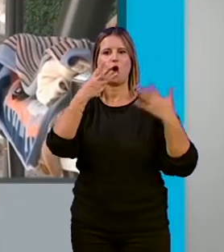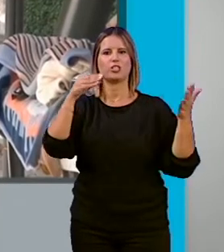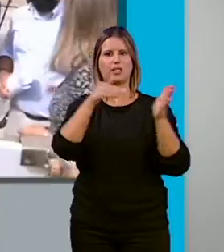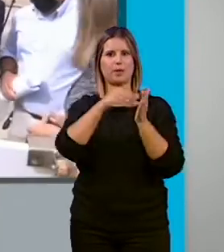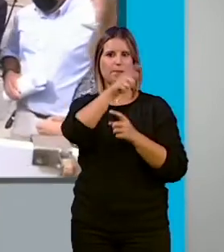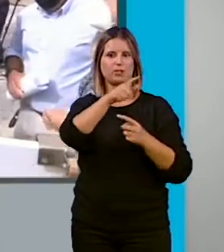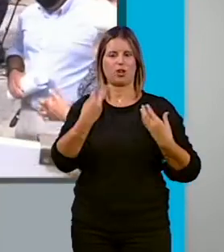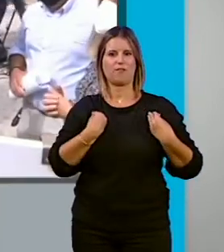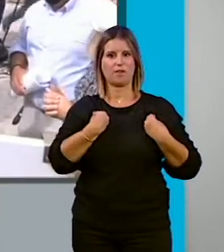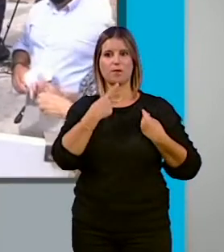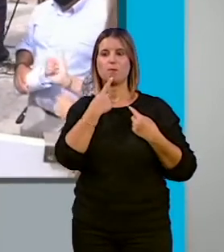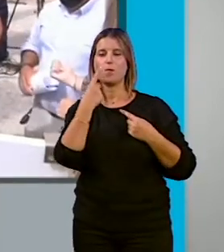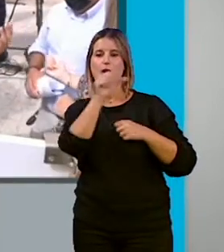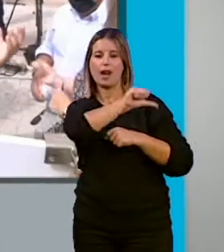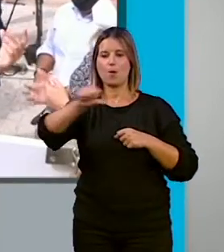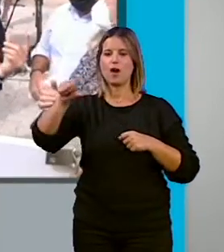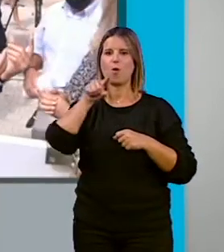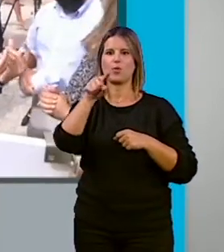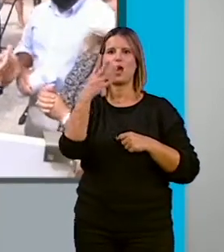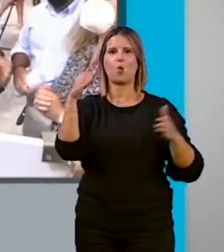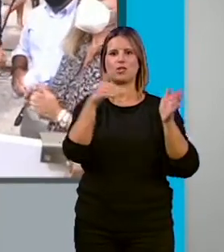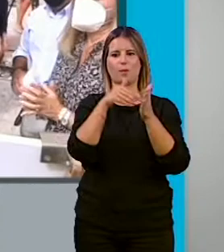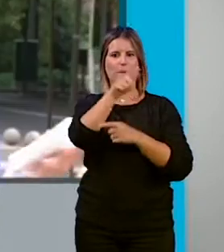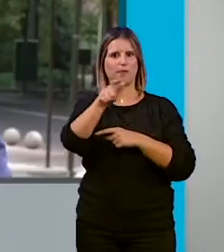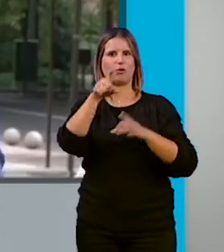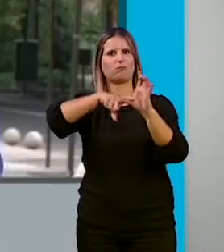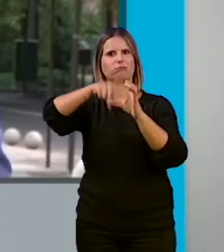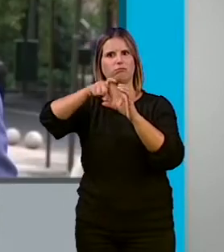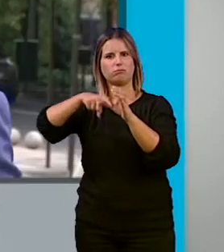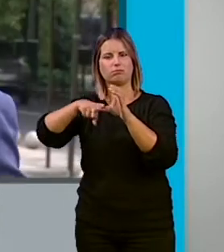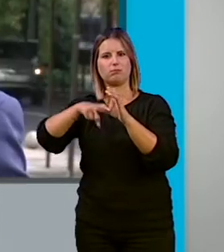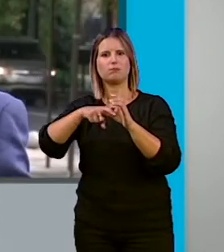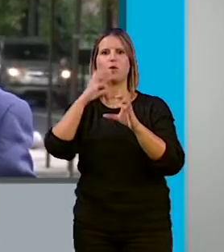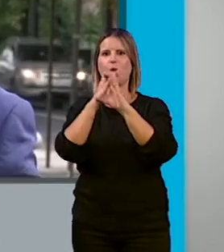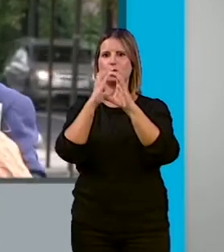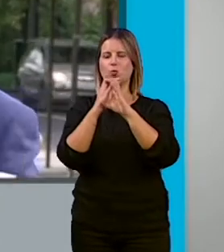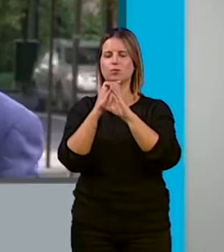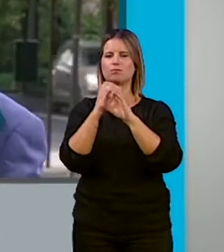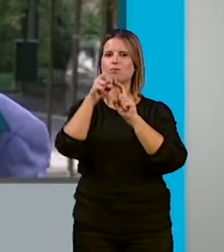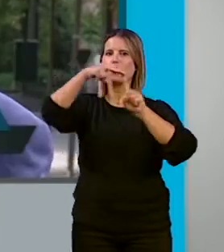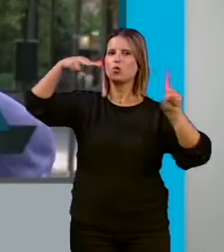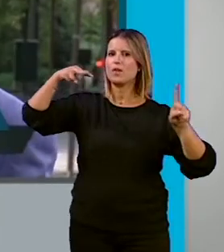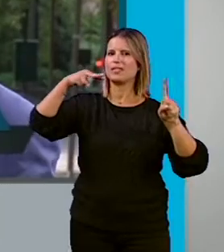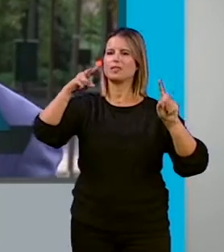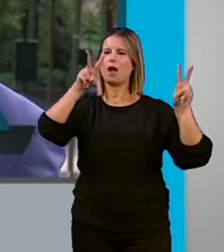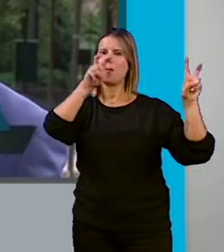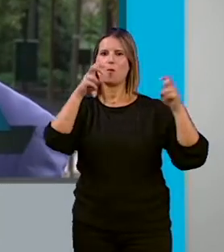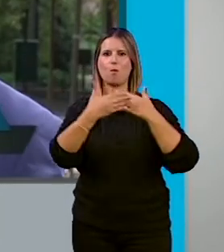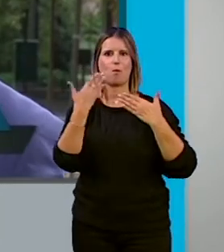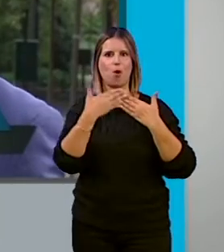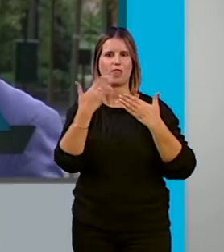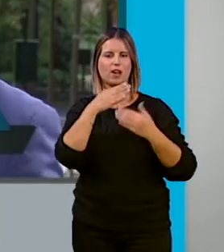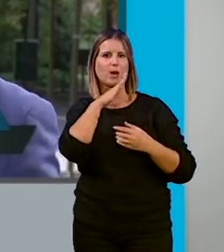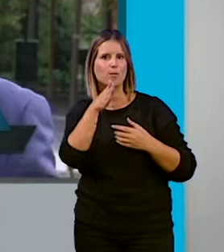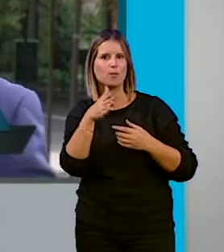y teniendo durante un día laborable unas 4.000 personas usuarias. Se pone en marcha una visión moderna, no solo por la